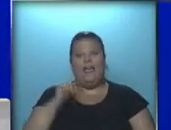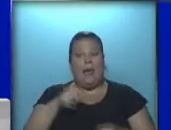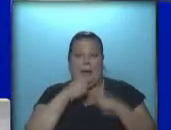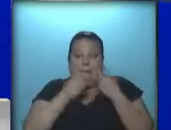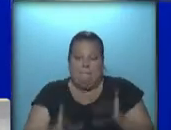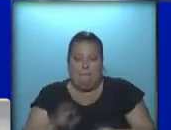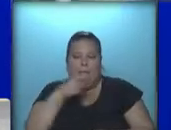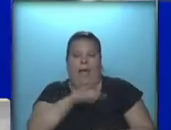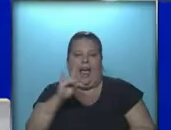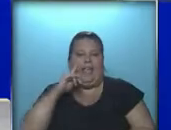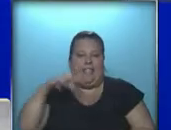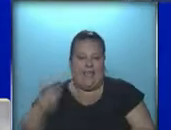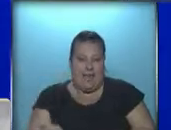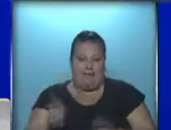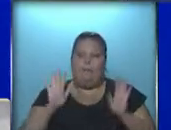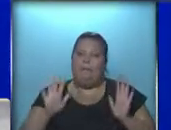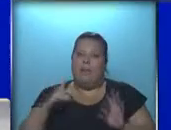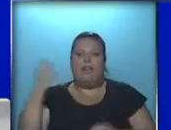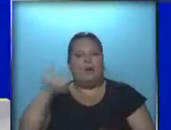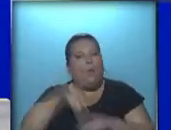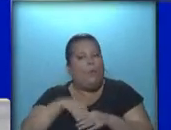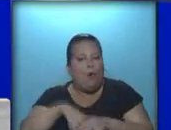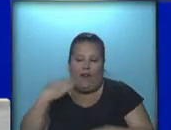favorece a Dilma, pero hay que conseguir muchos votos para ganar todavía.